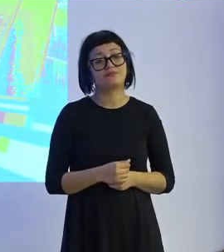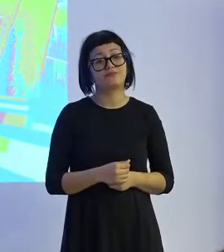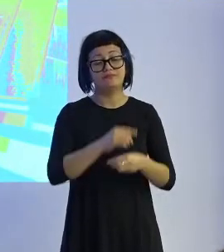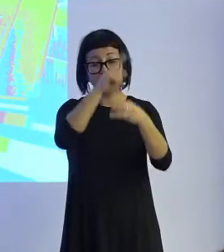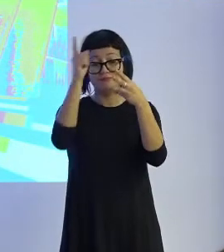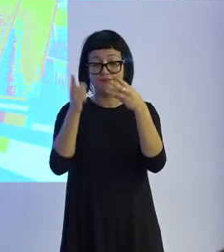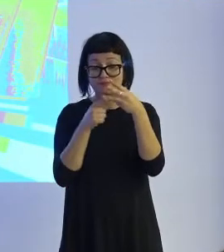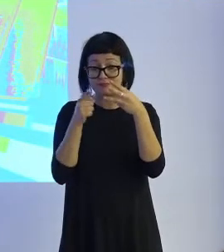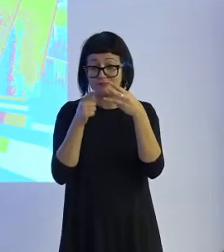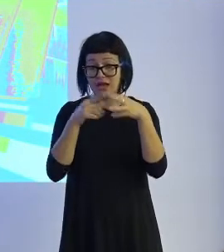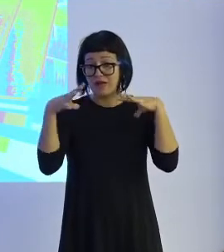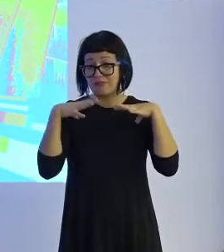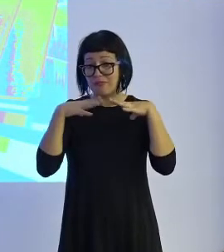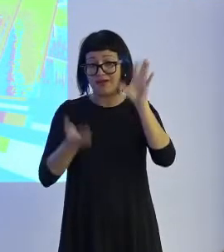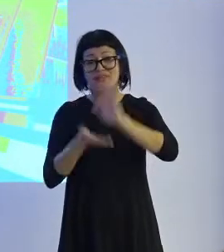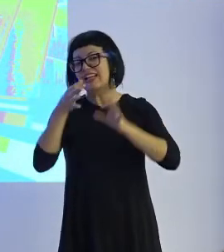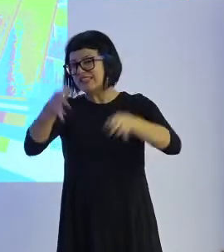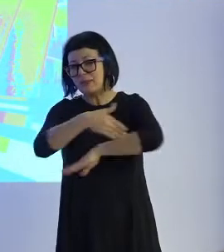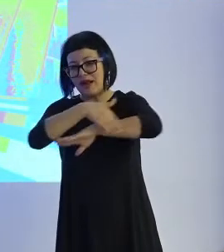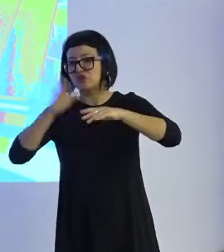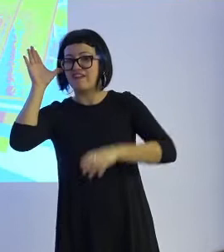Siempre nos iríamos de vacaciones a la Costa Brava.